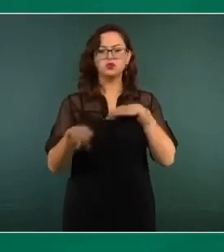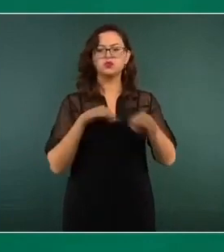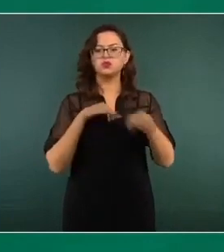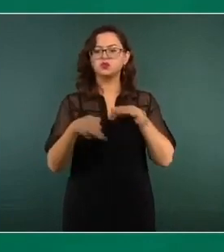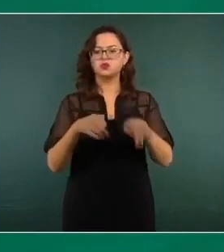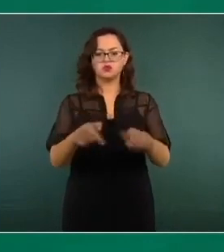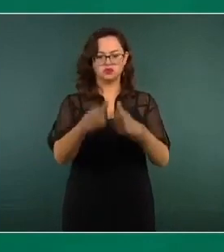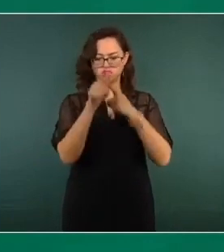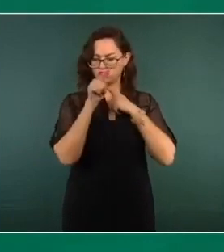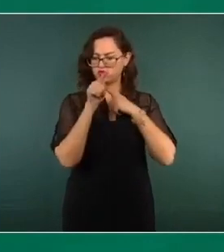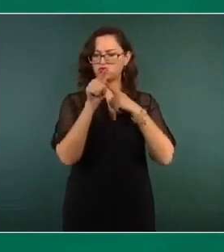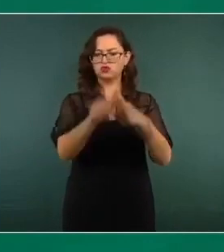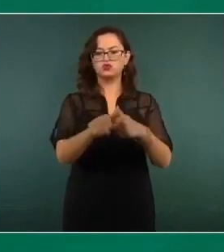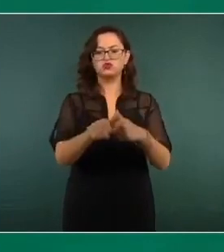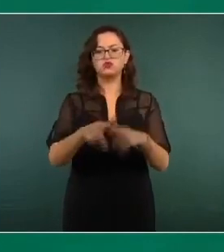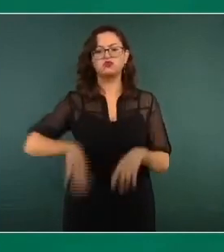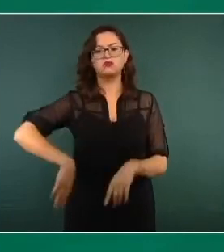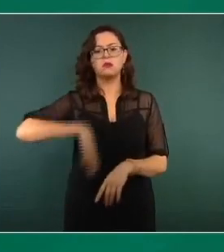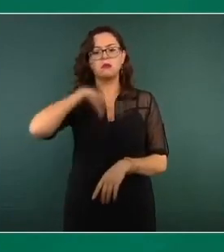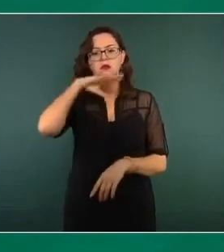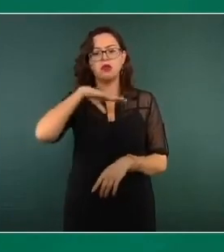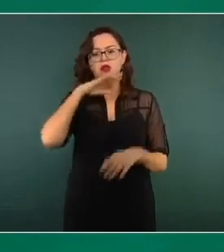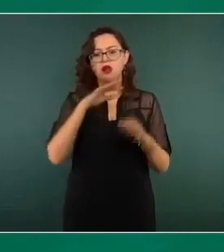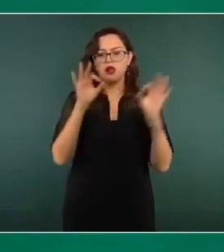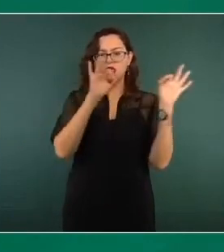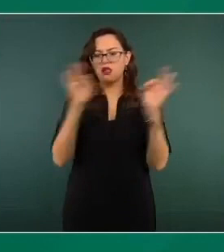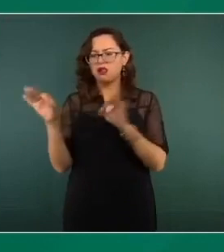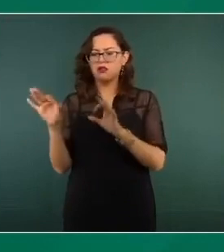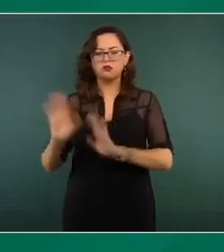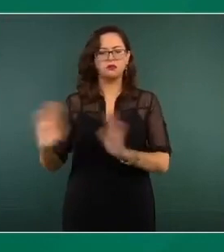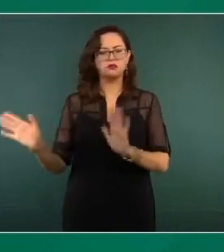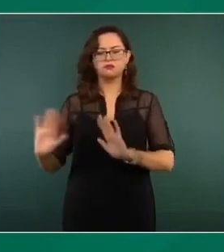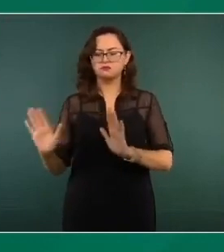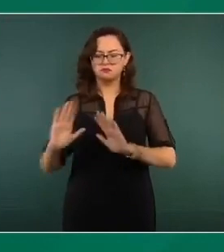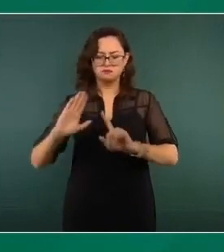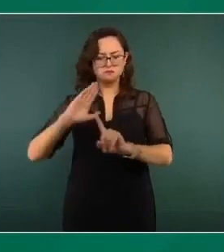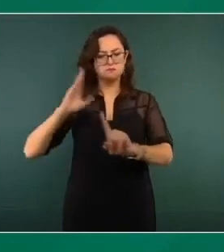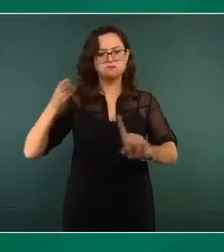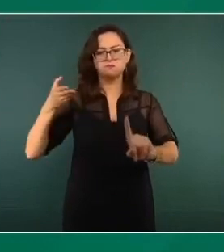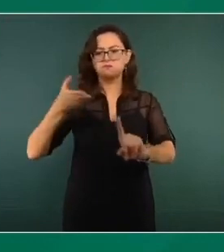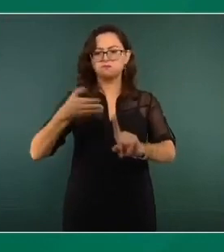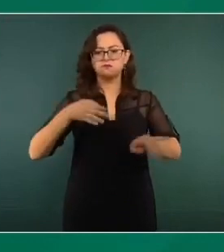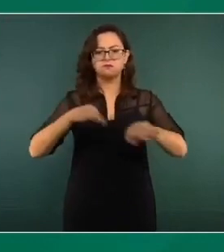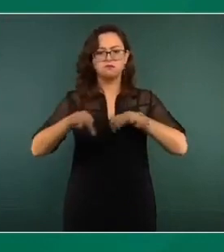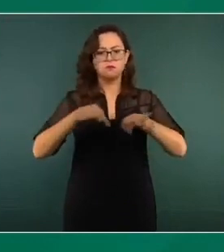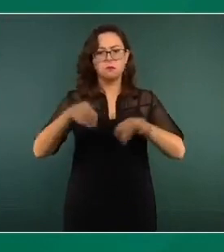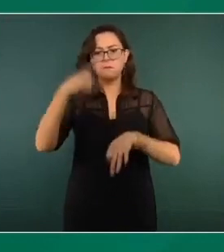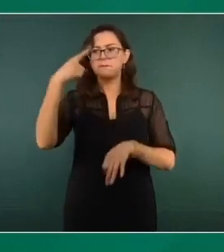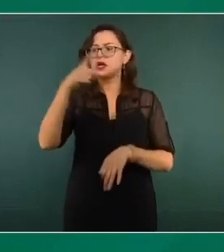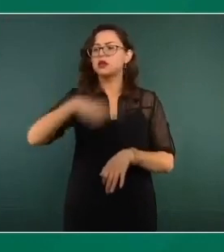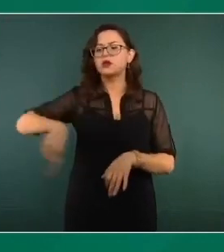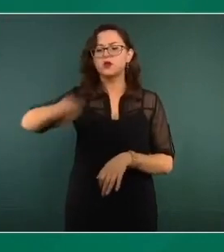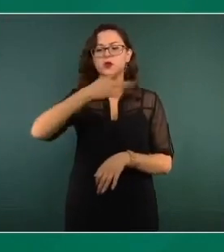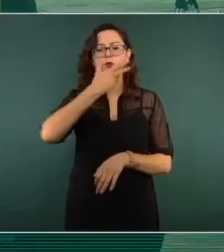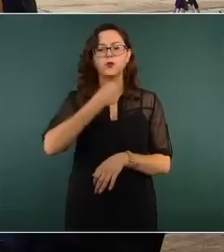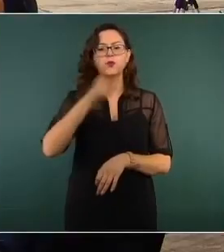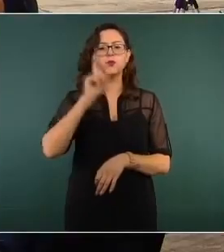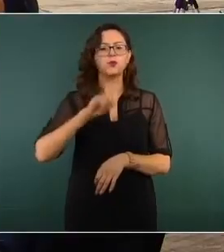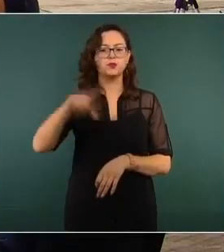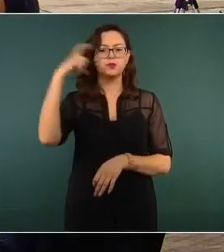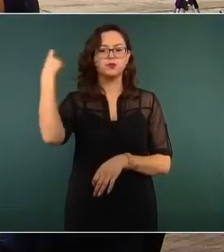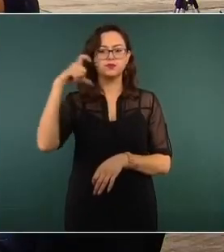distracciones, enfocados en los resultados, a lo que demandan las queretanas y los queretanos.